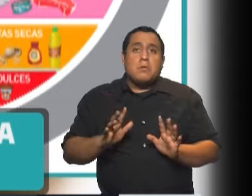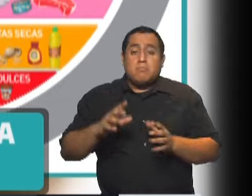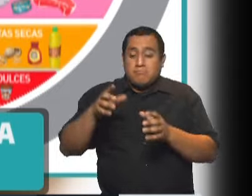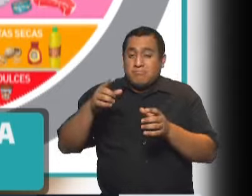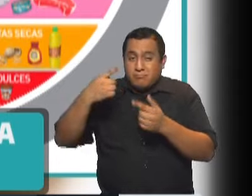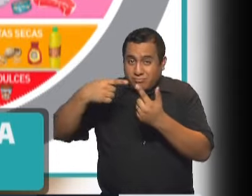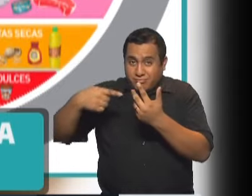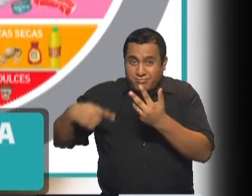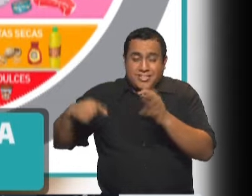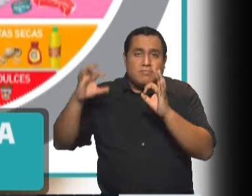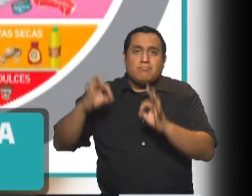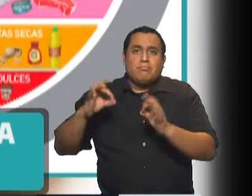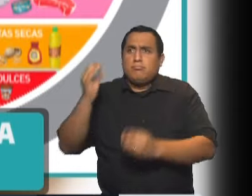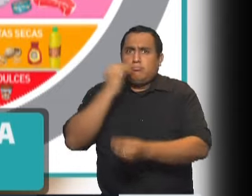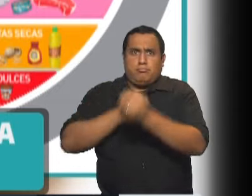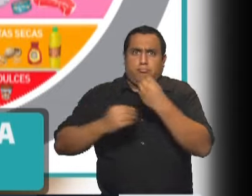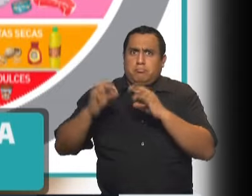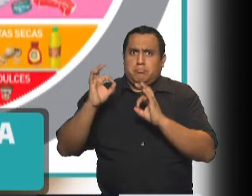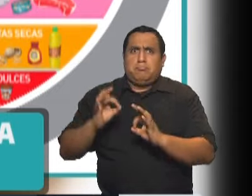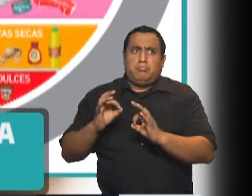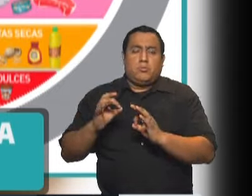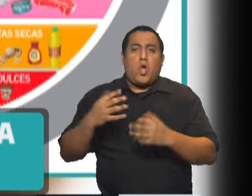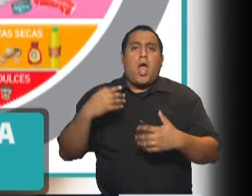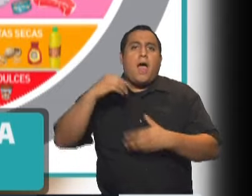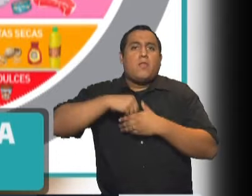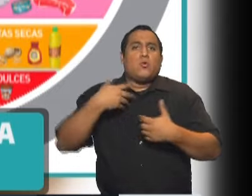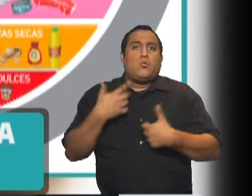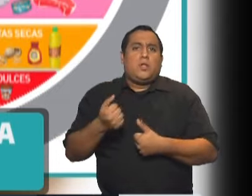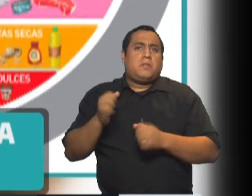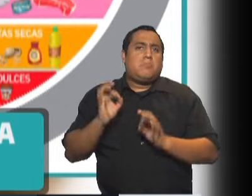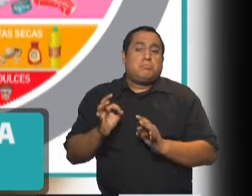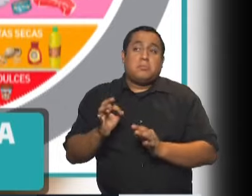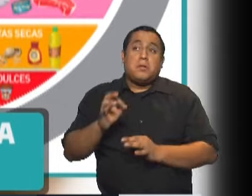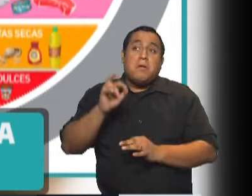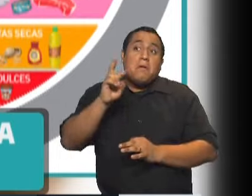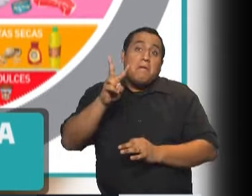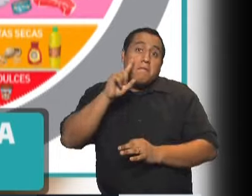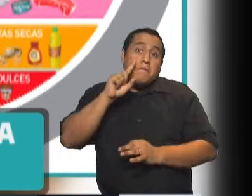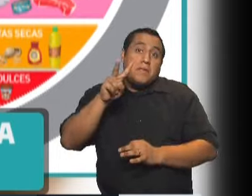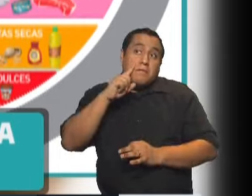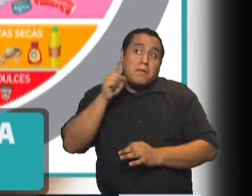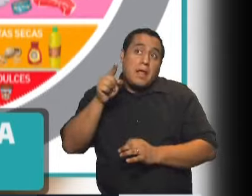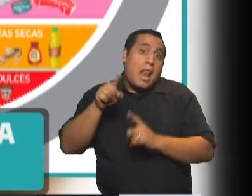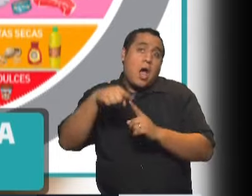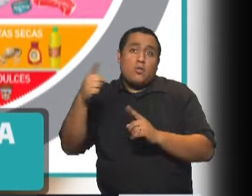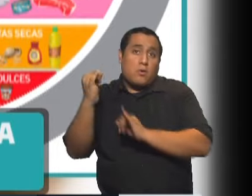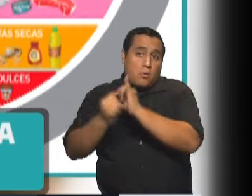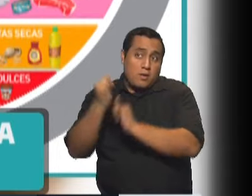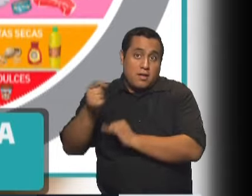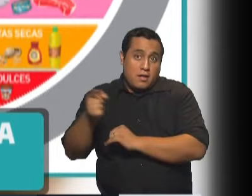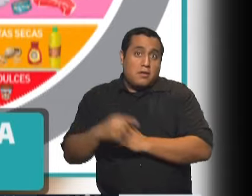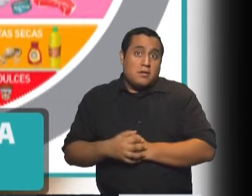grupos de alimentos ya vamos a estar cubriendo prácticamente todos los nutrientes y Vivi si querés la otra parte